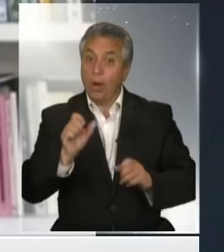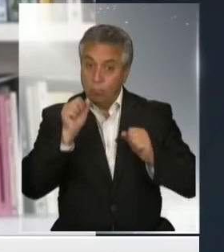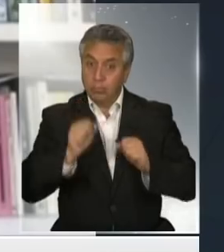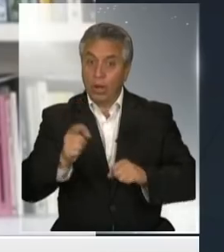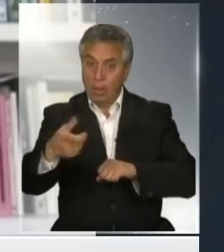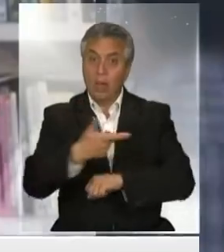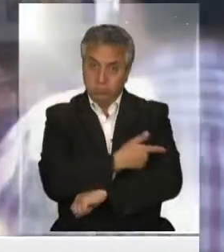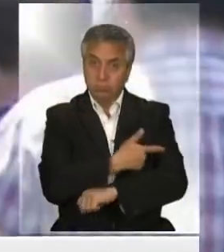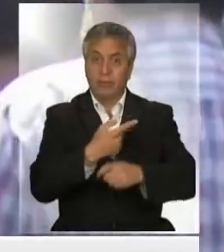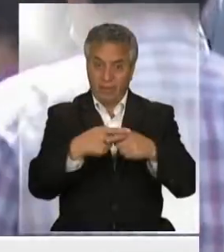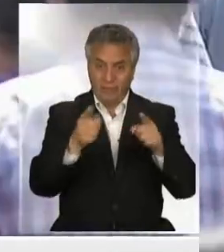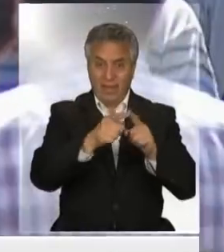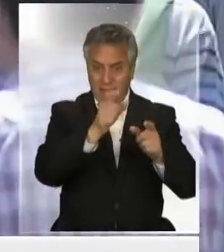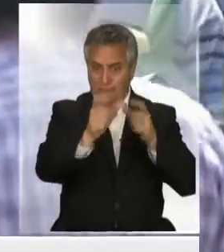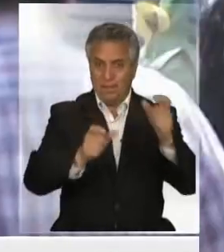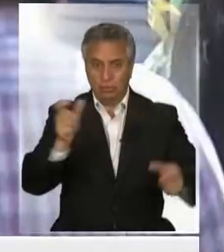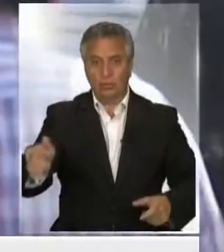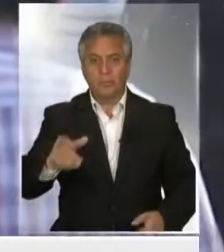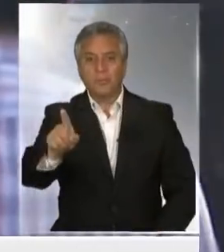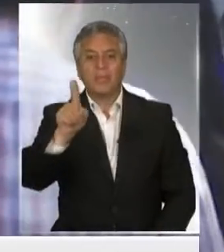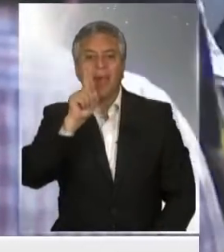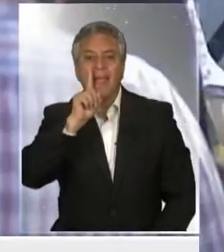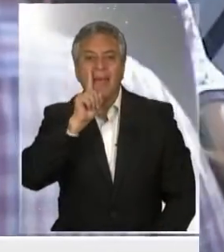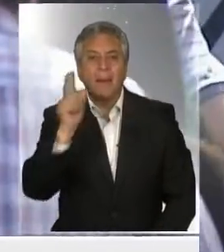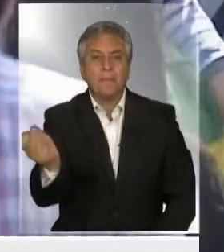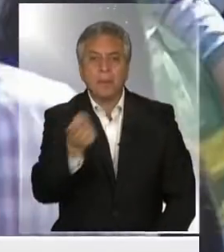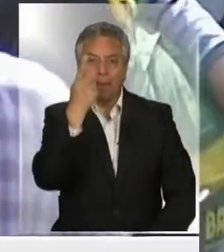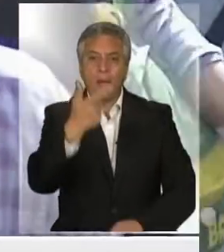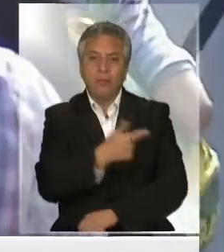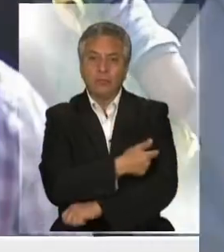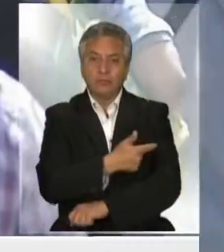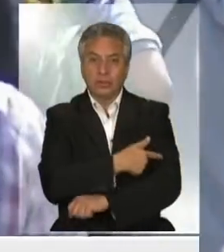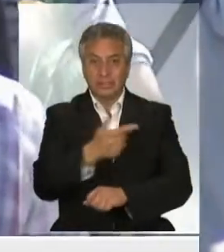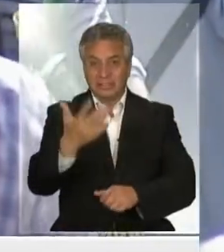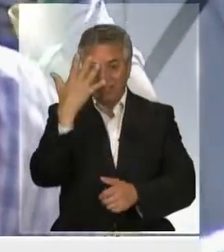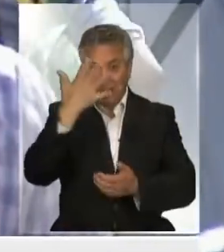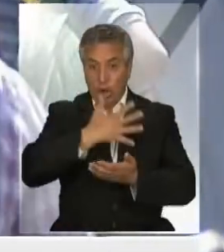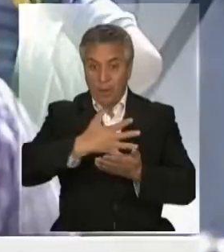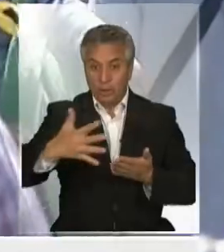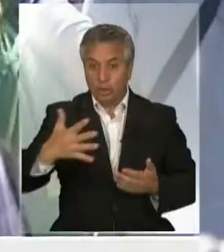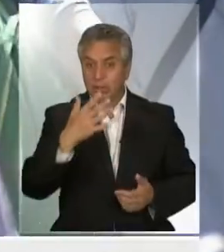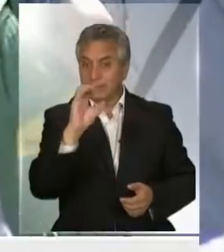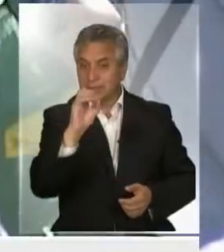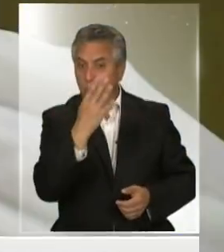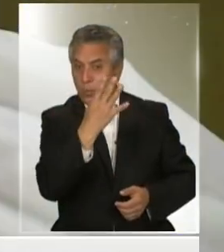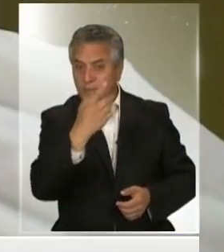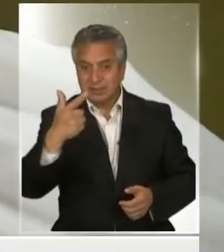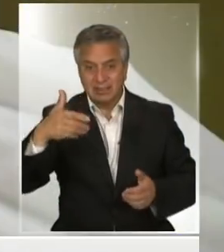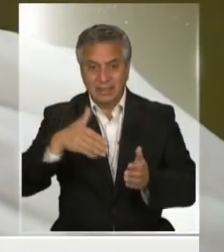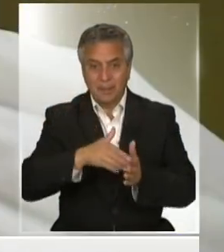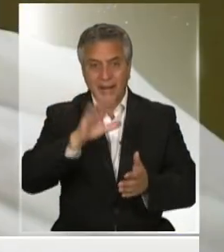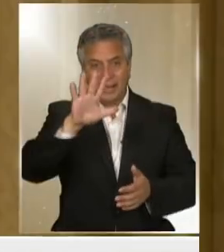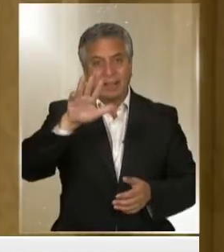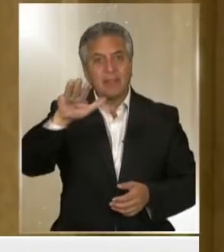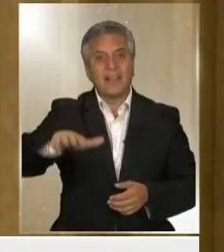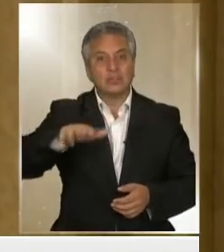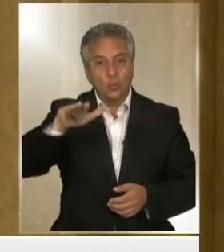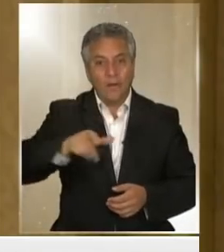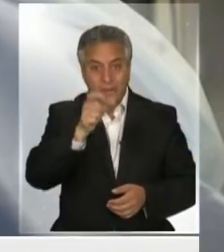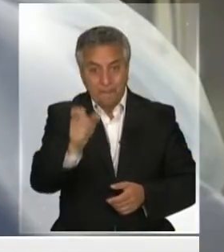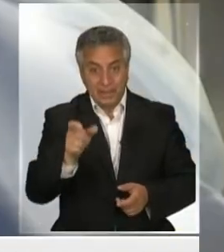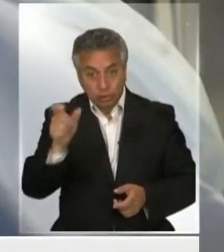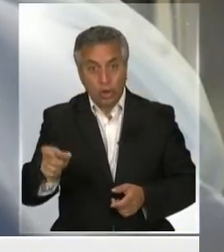a distintas poblaciones. Aquí en Vacunar Primero, 5.047.519 personas